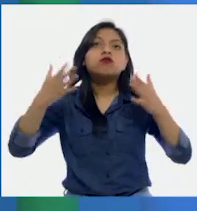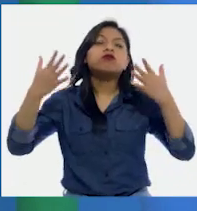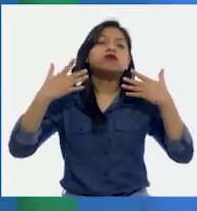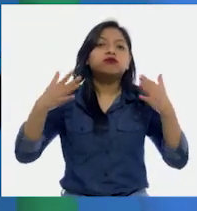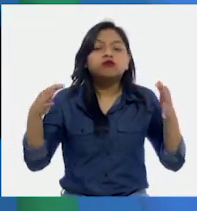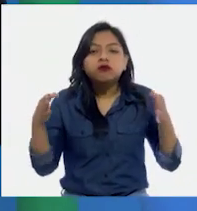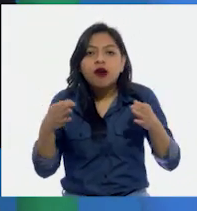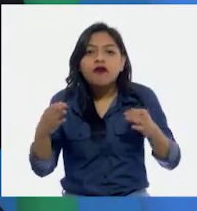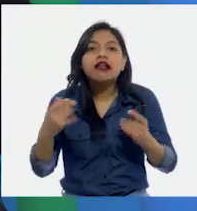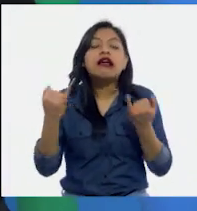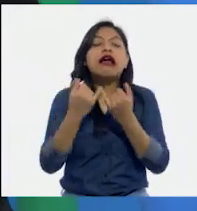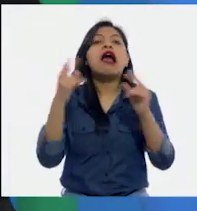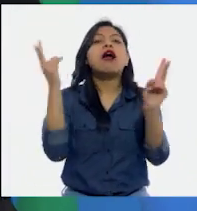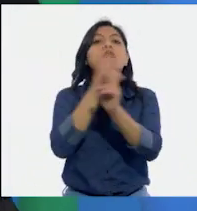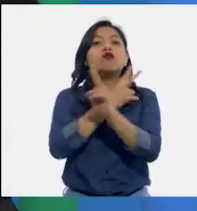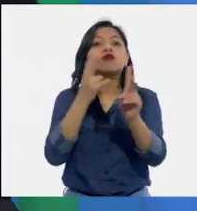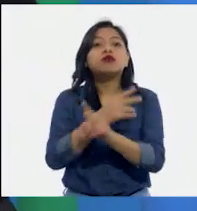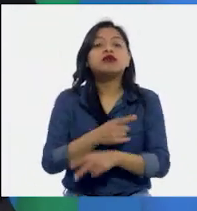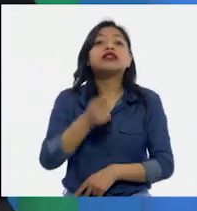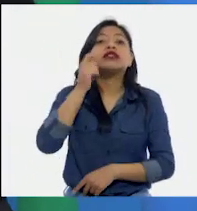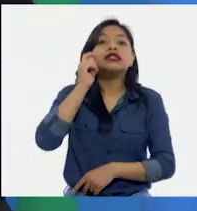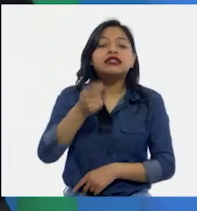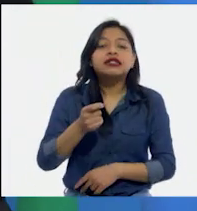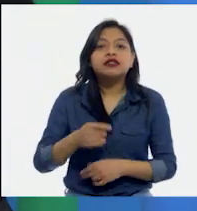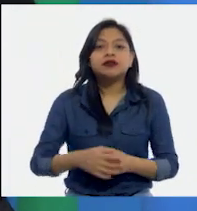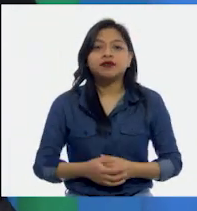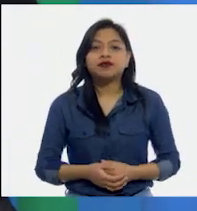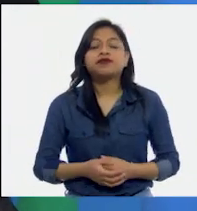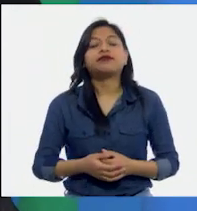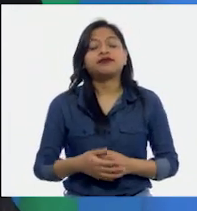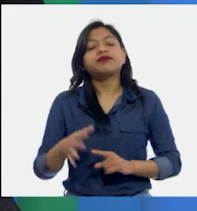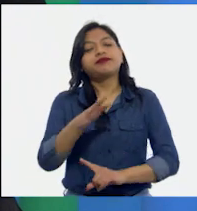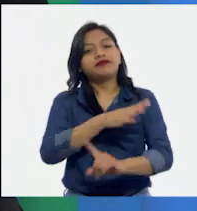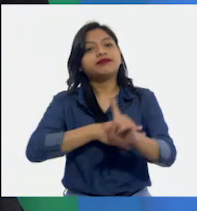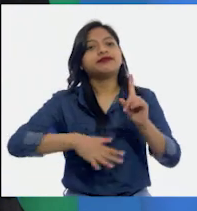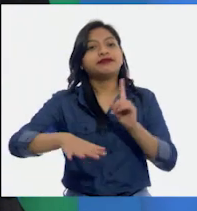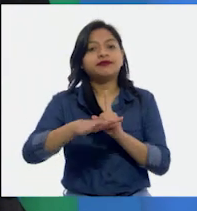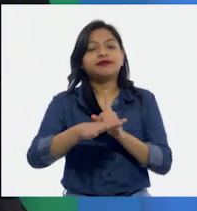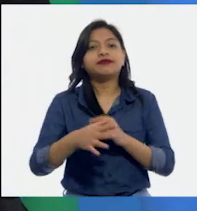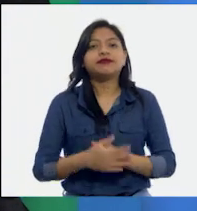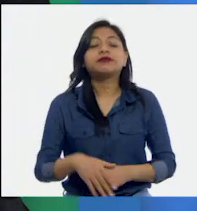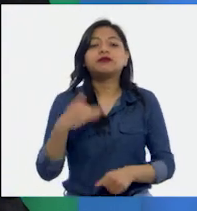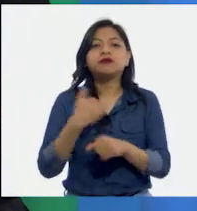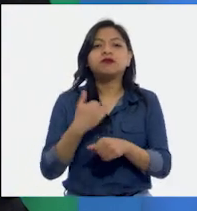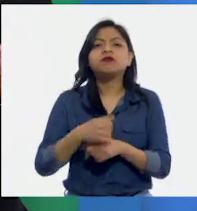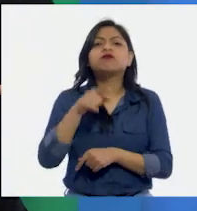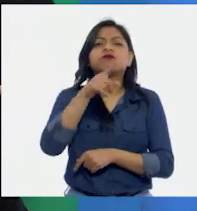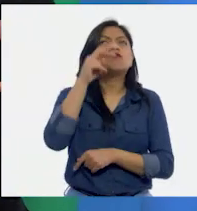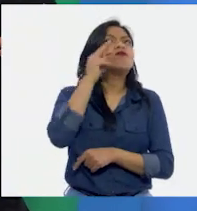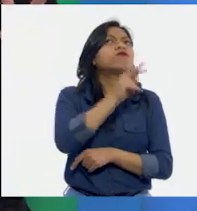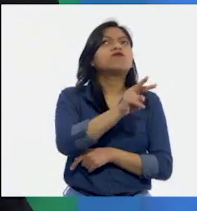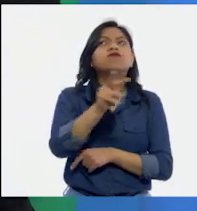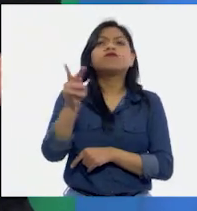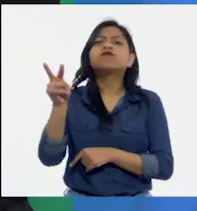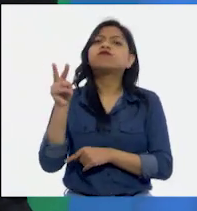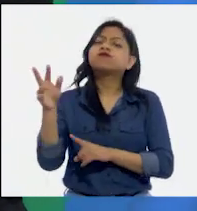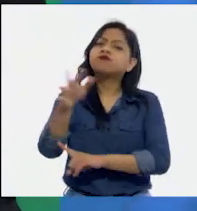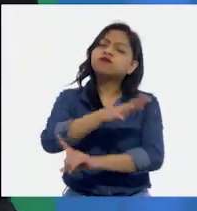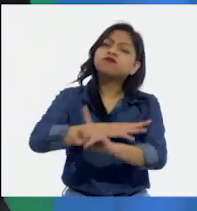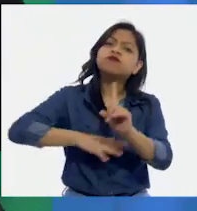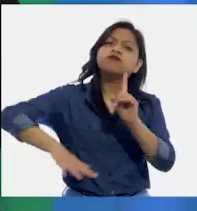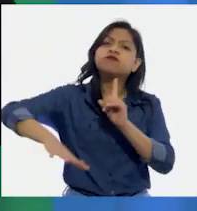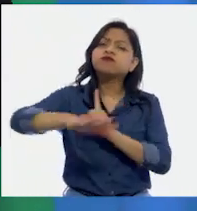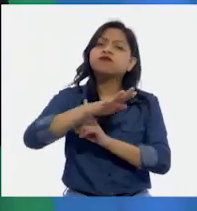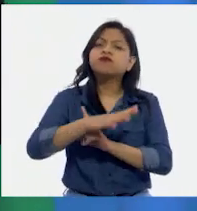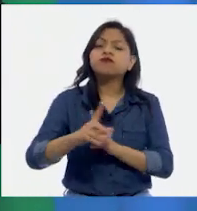Es decir, los que no tienen vida. Les invito a que observen a su alrededor e identifiquen los